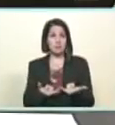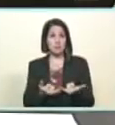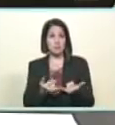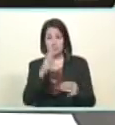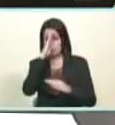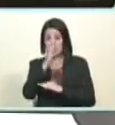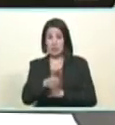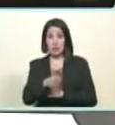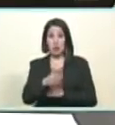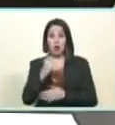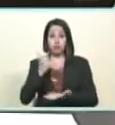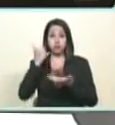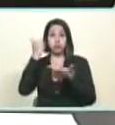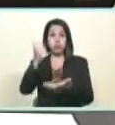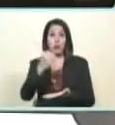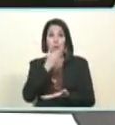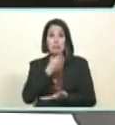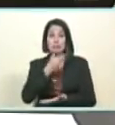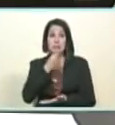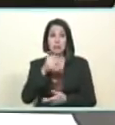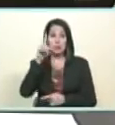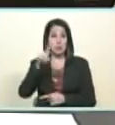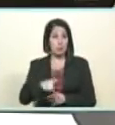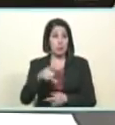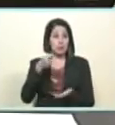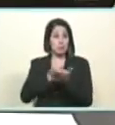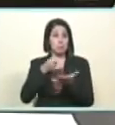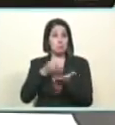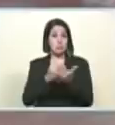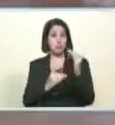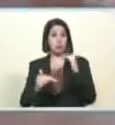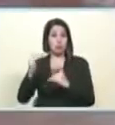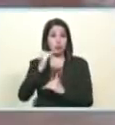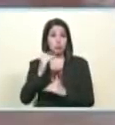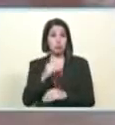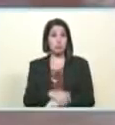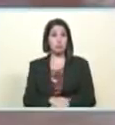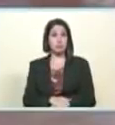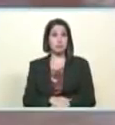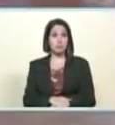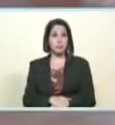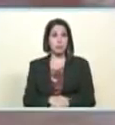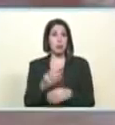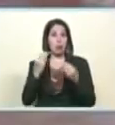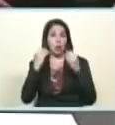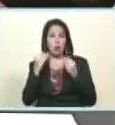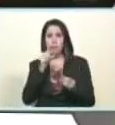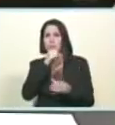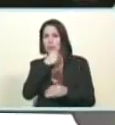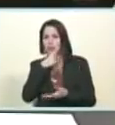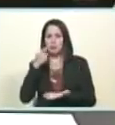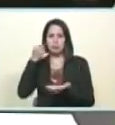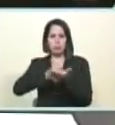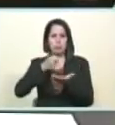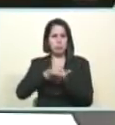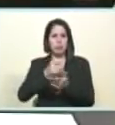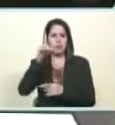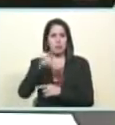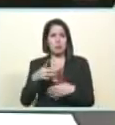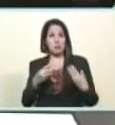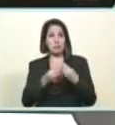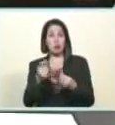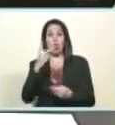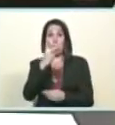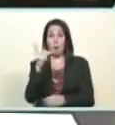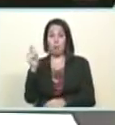influencia directa en los aguinaldos en el caso de los pensionados y pensionadas tiene influencia directa en los